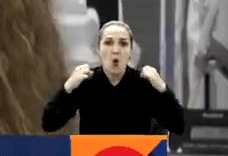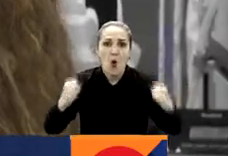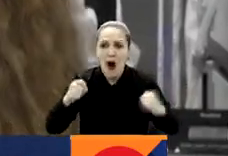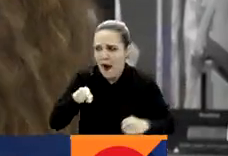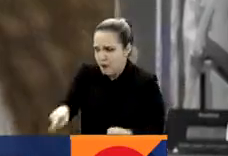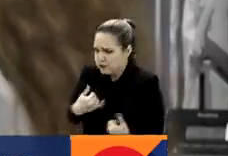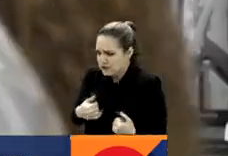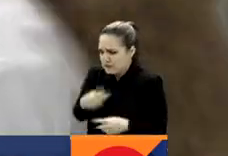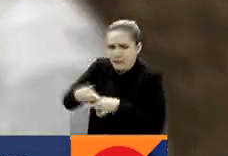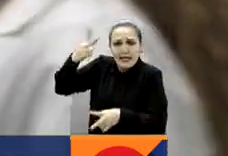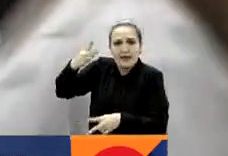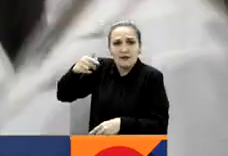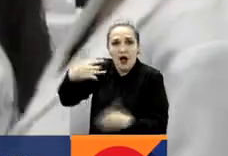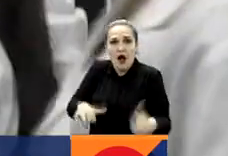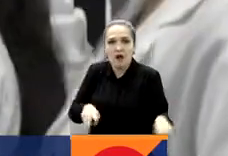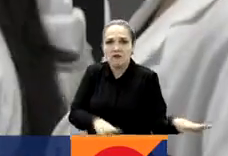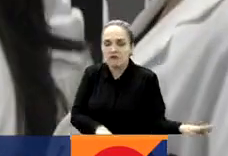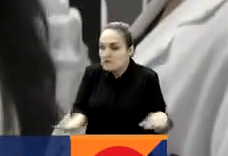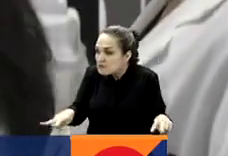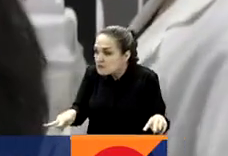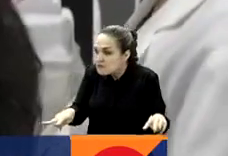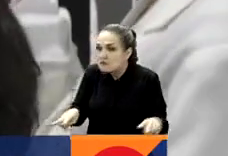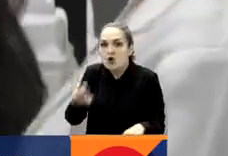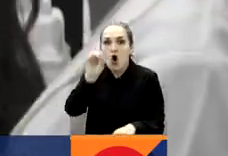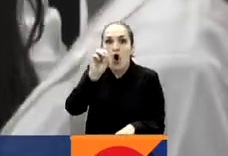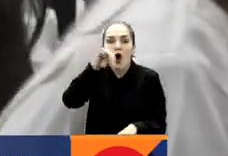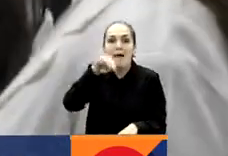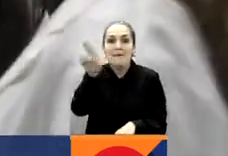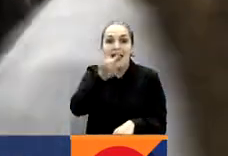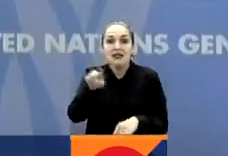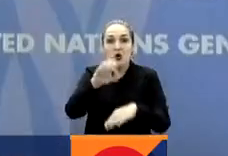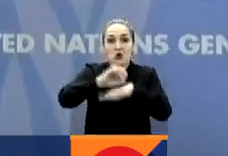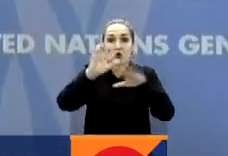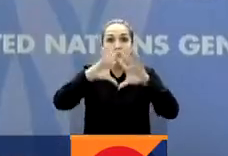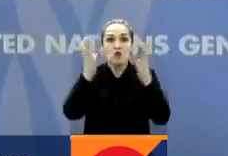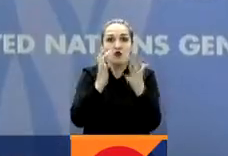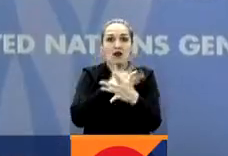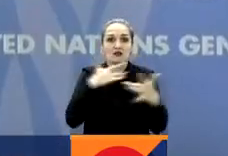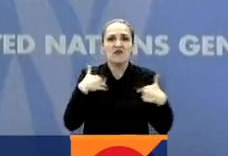alto. Ante la noticia, la Organización Mundial de la Salud se pronunció al respecto.